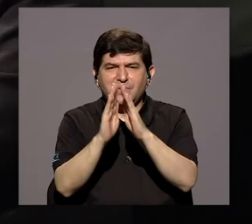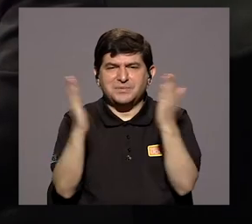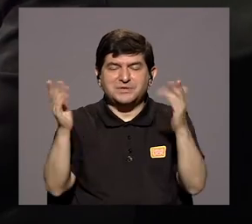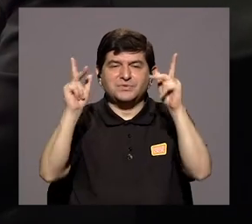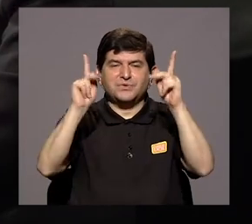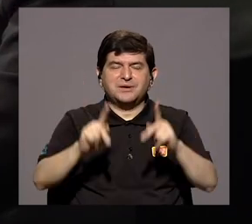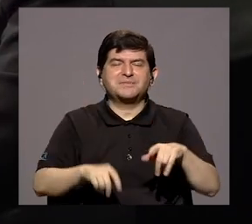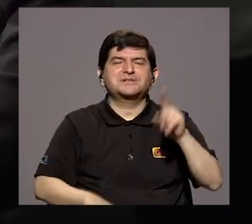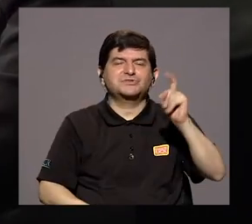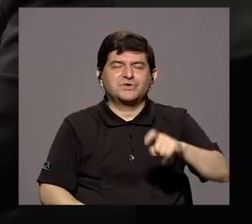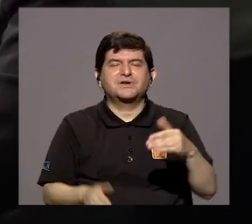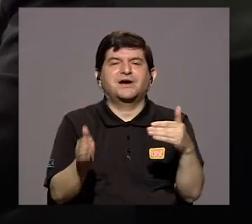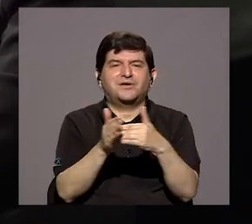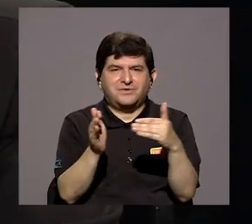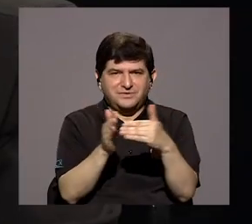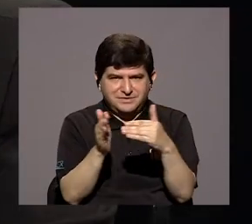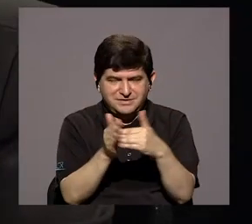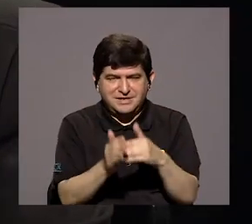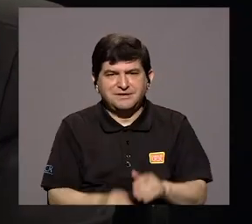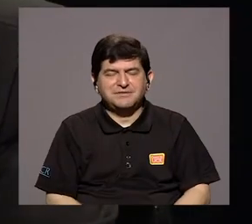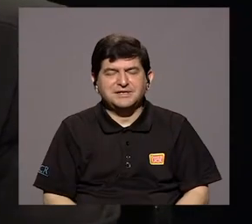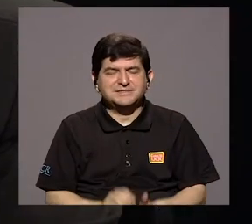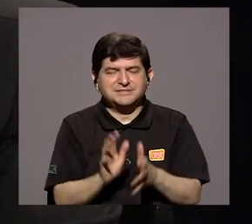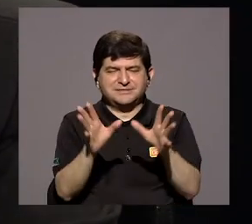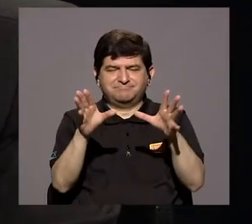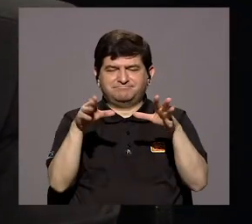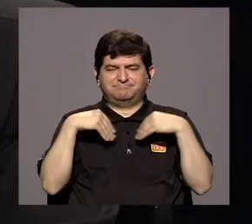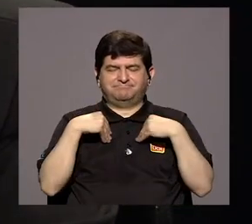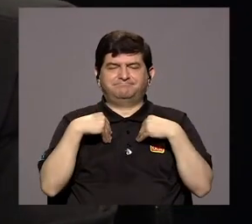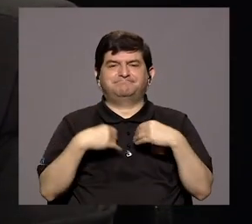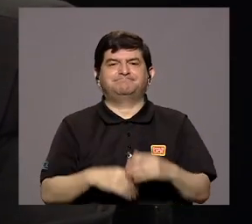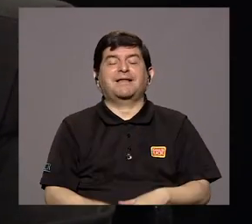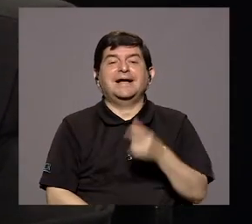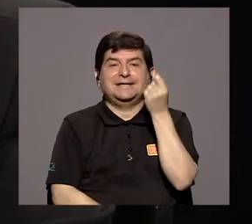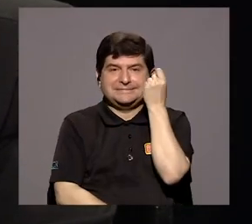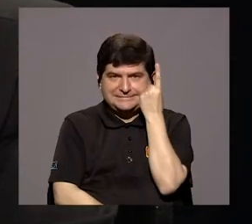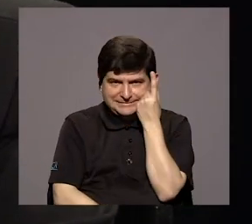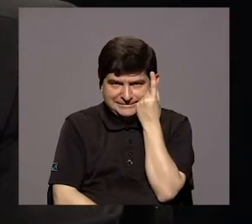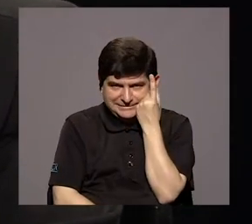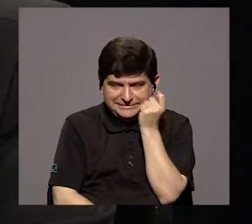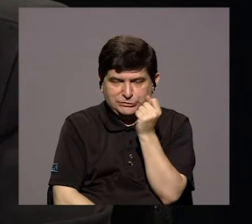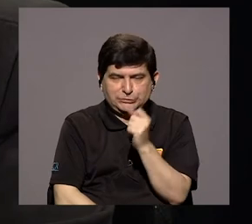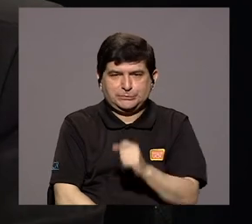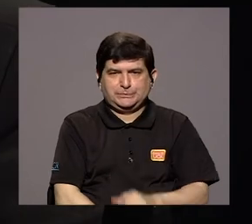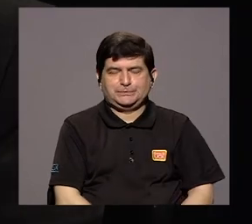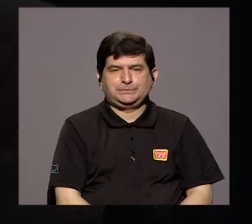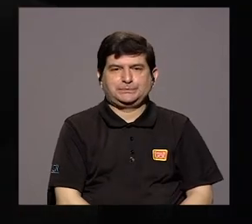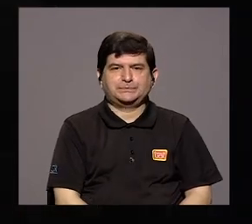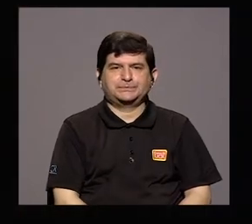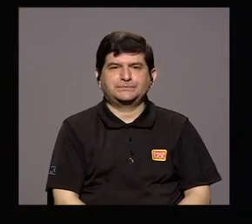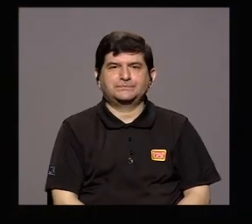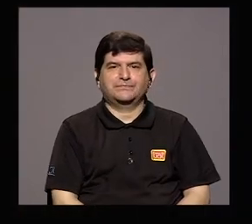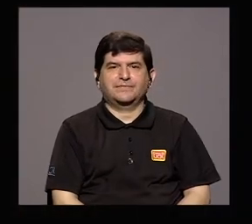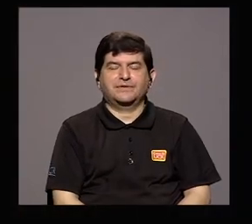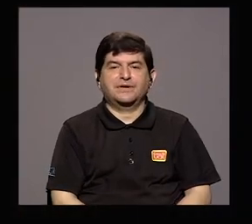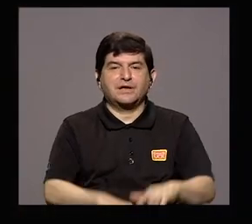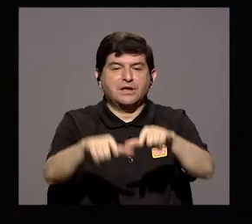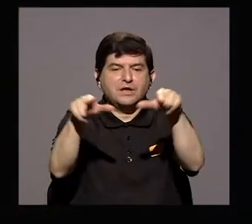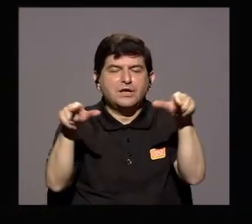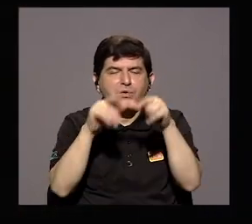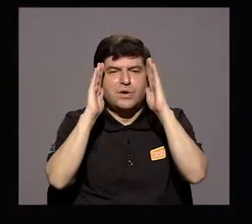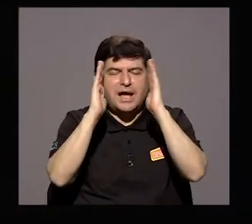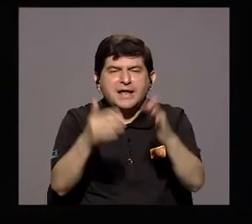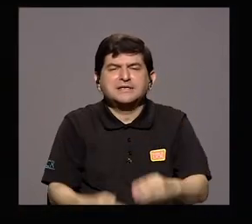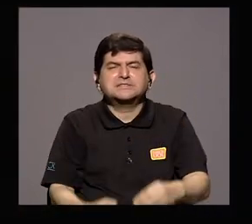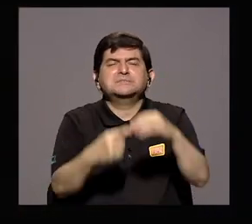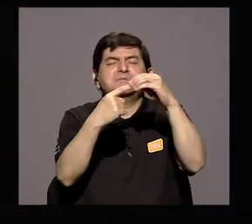que irse como dando, ¿verdad?, adaptando nuevamente a estas cosas. Entiendo. ¿Cuáles son las zonas de atención prioritaria